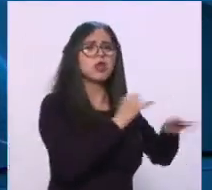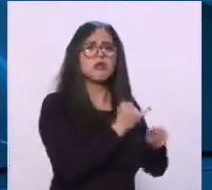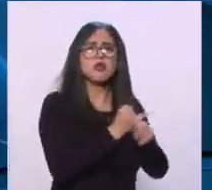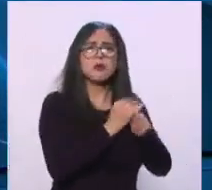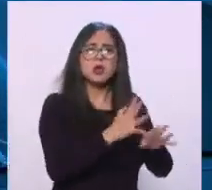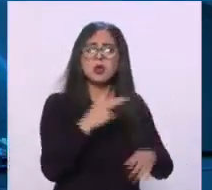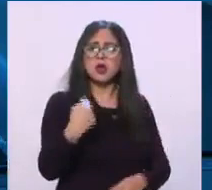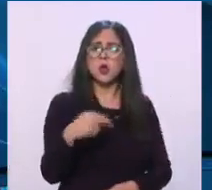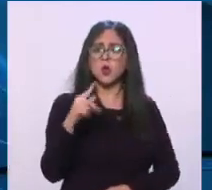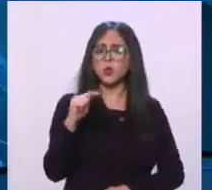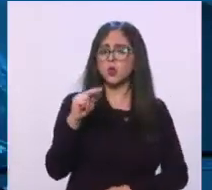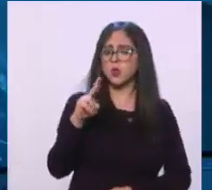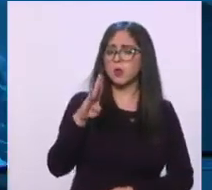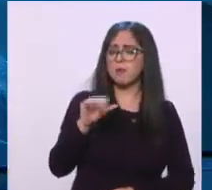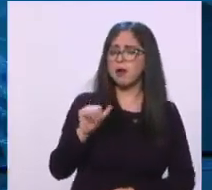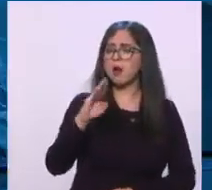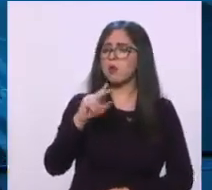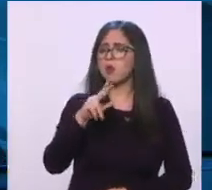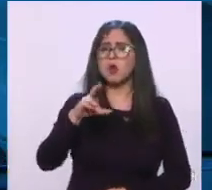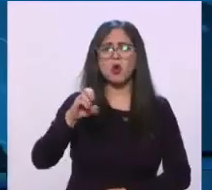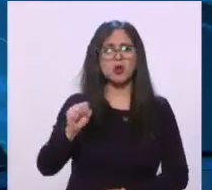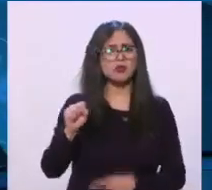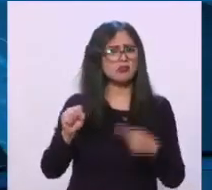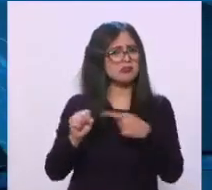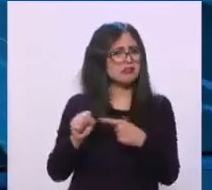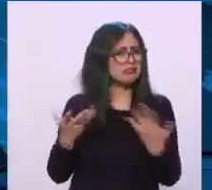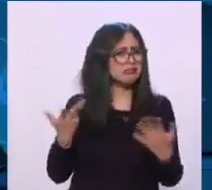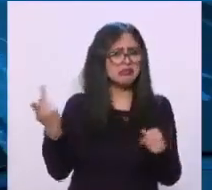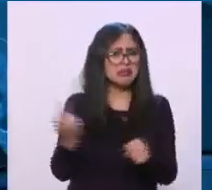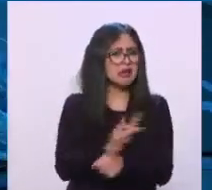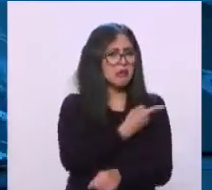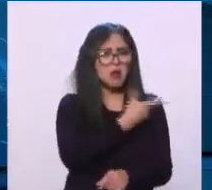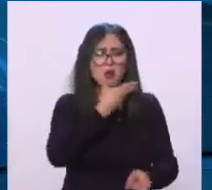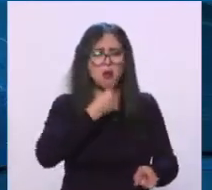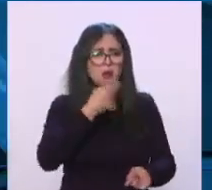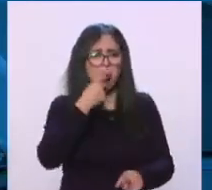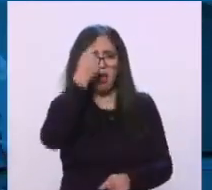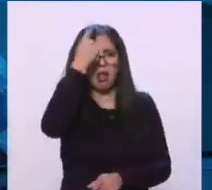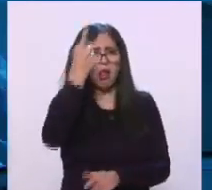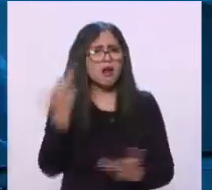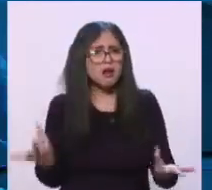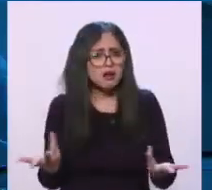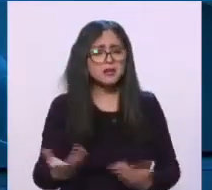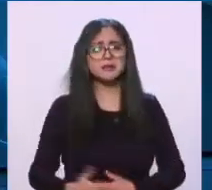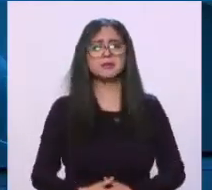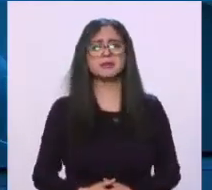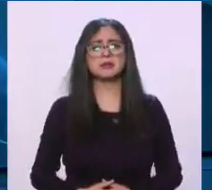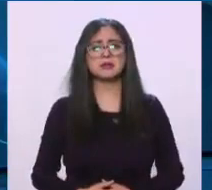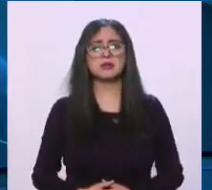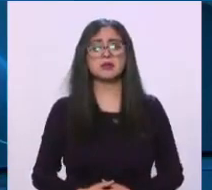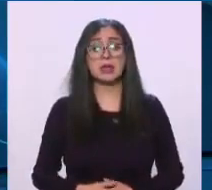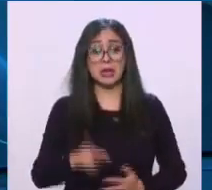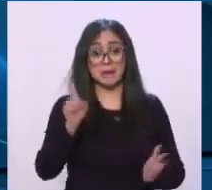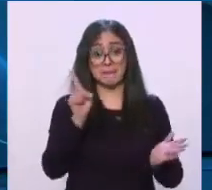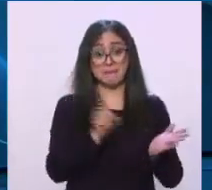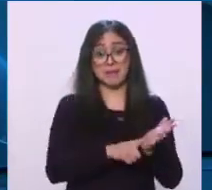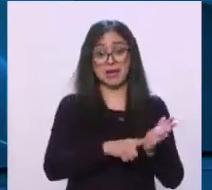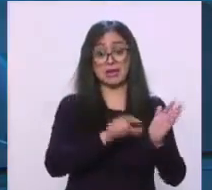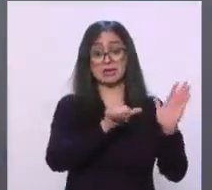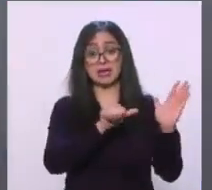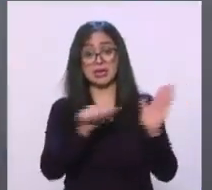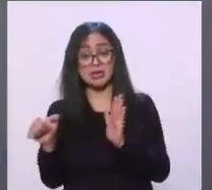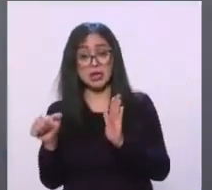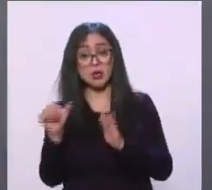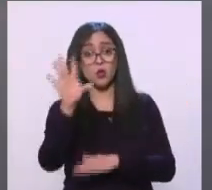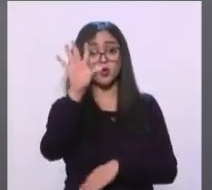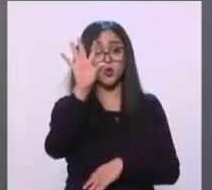con este cuate? Pues nada más y nada menos estoy viendo que mil seiscientos cuarenta cuentas que pueden ser bots